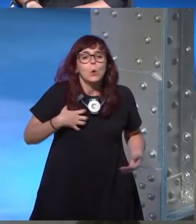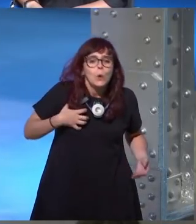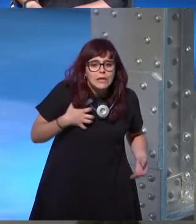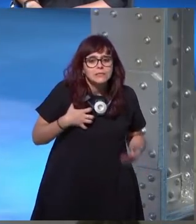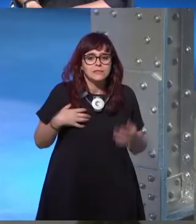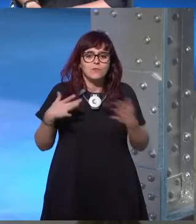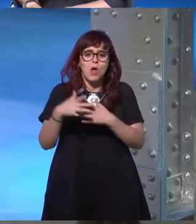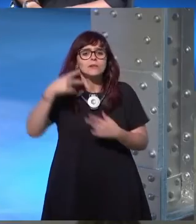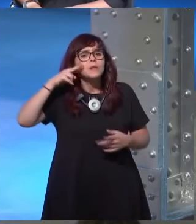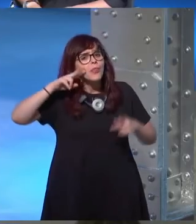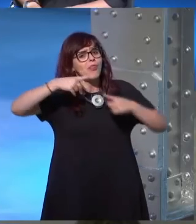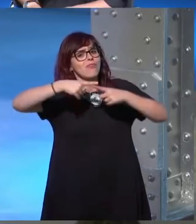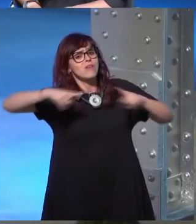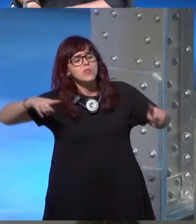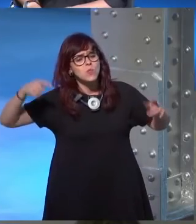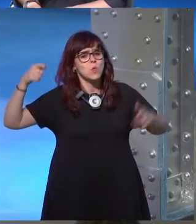experiencia distinta y dura